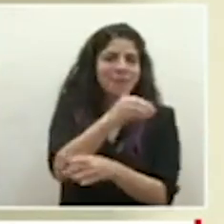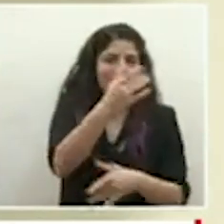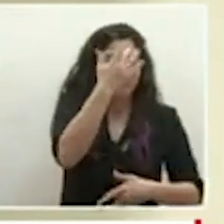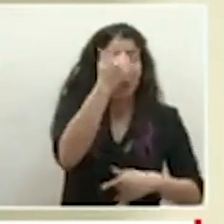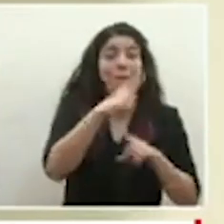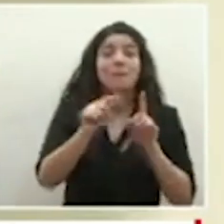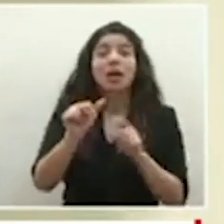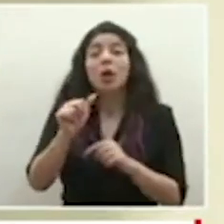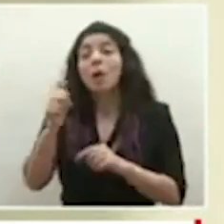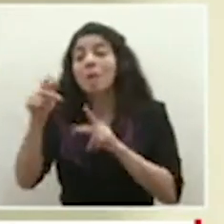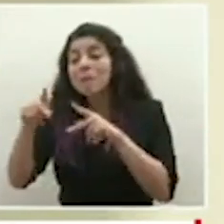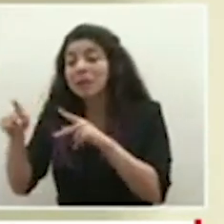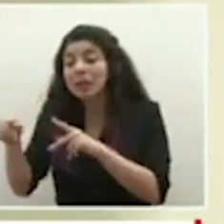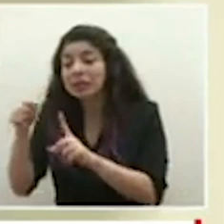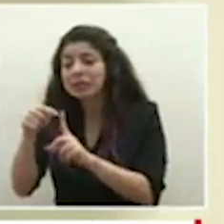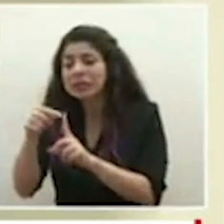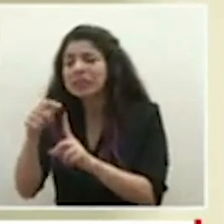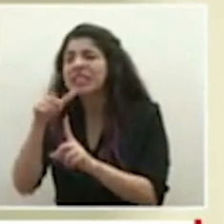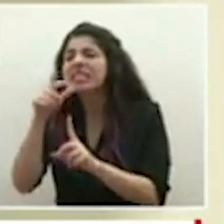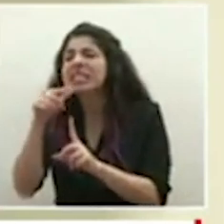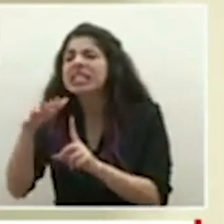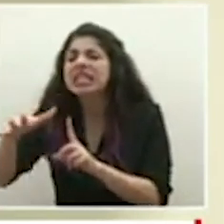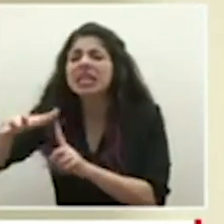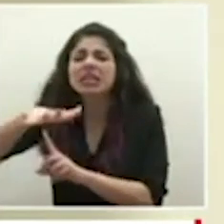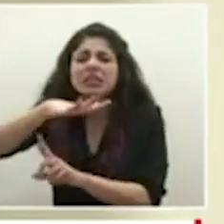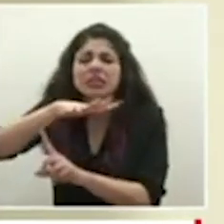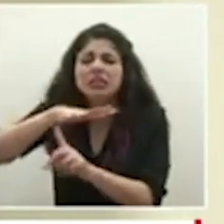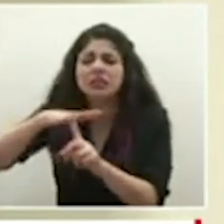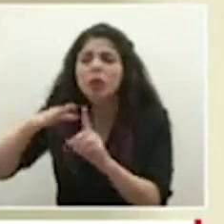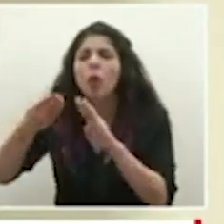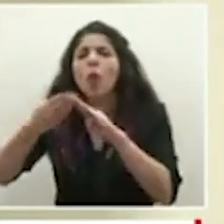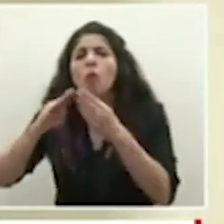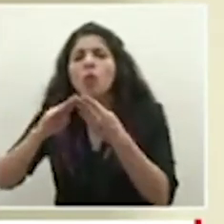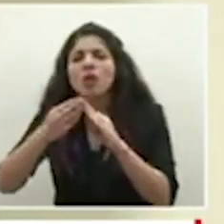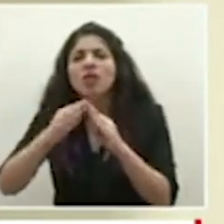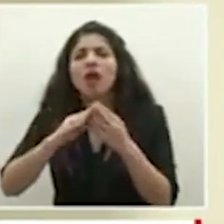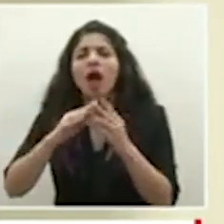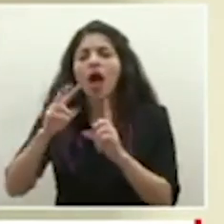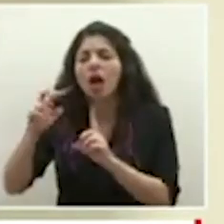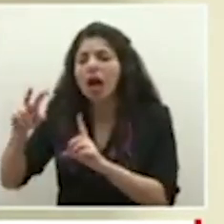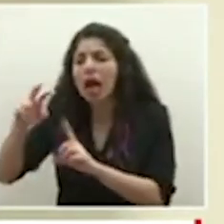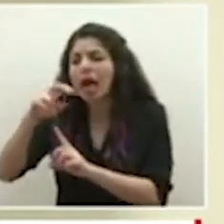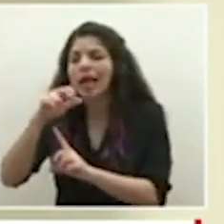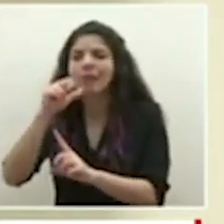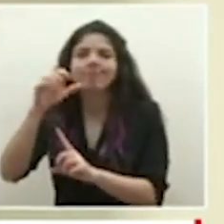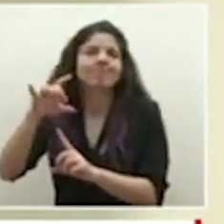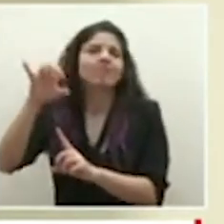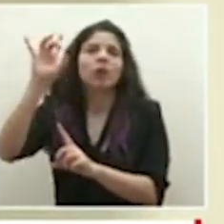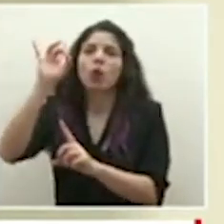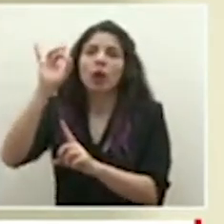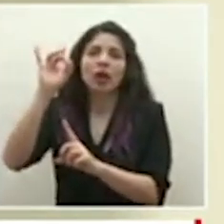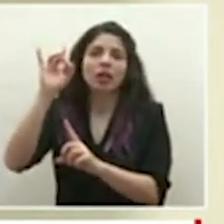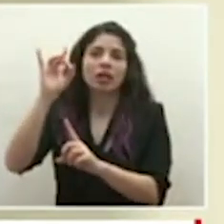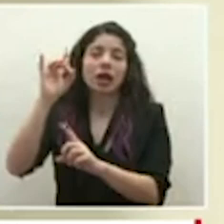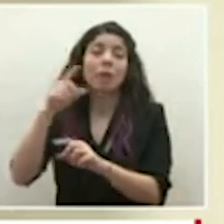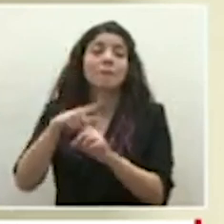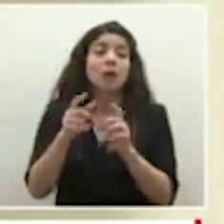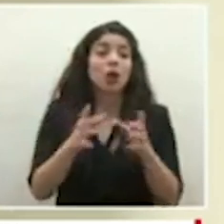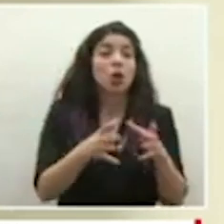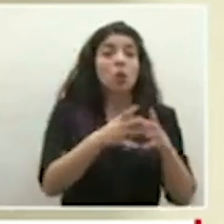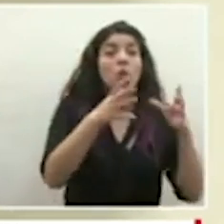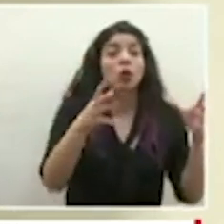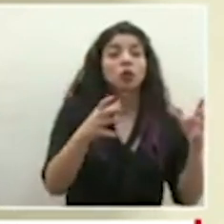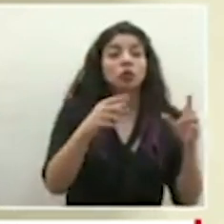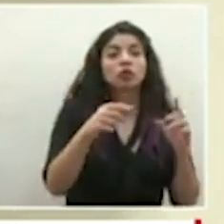cerco epidemiológico buscado si existen personas alrededor en las comunidades y al final no hemos encontrado en la gran cantidad justamente casos